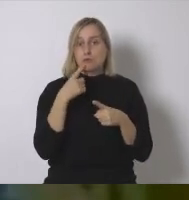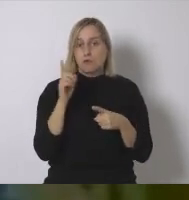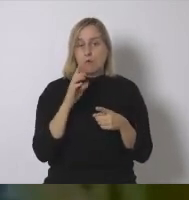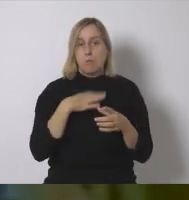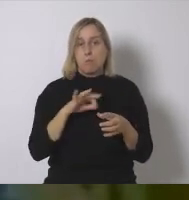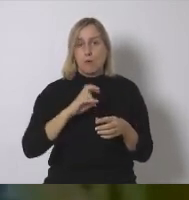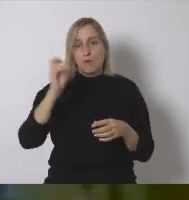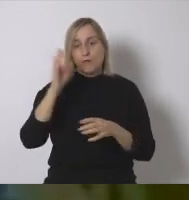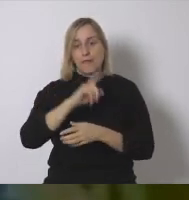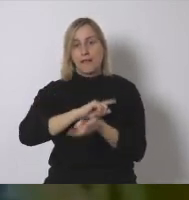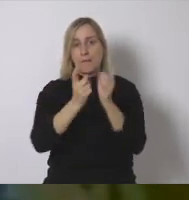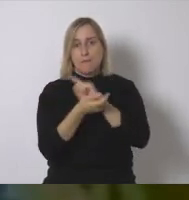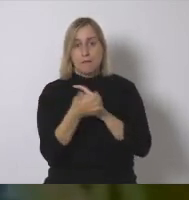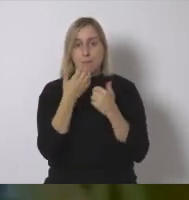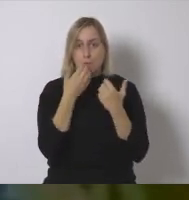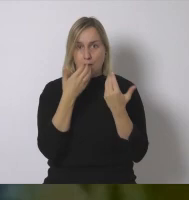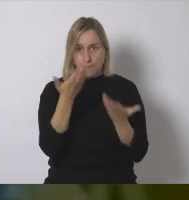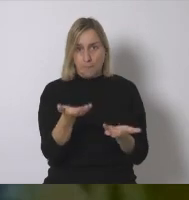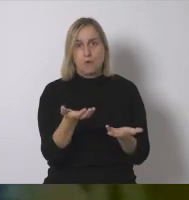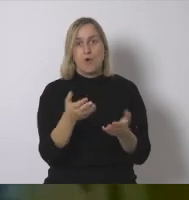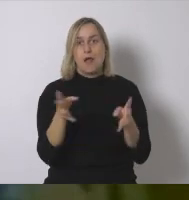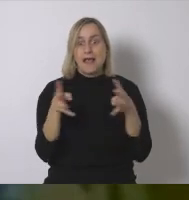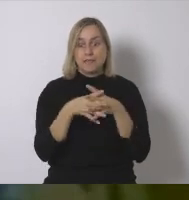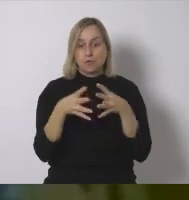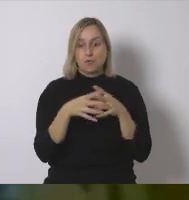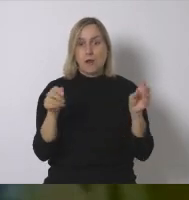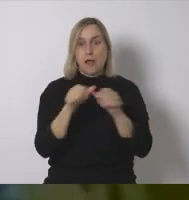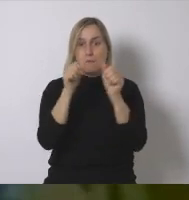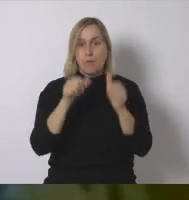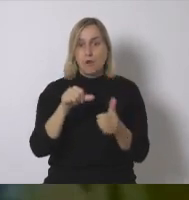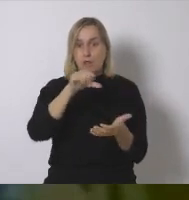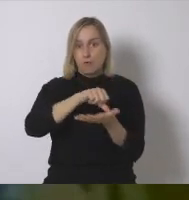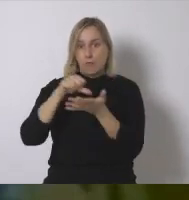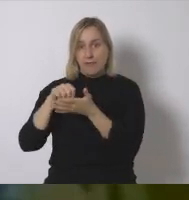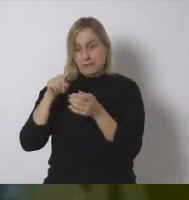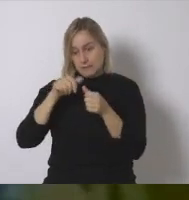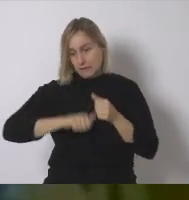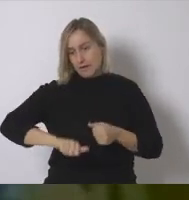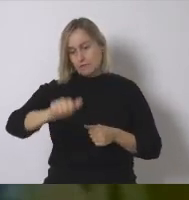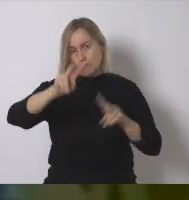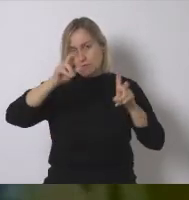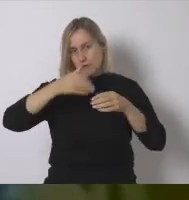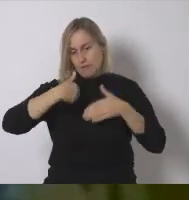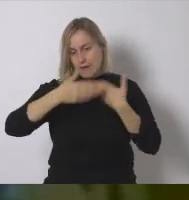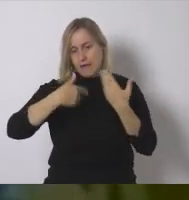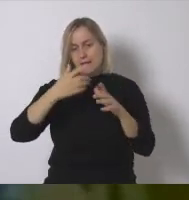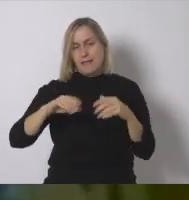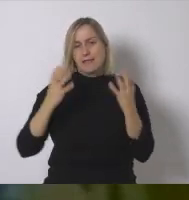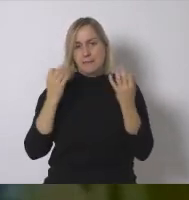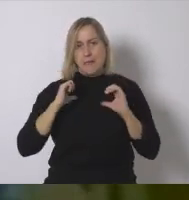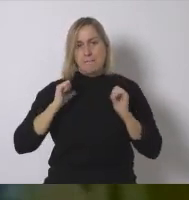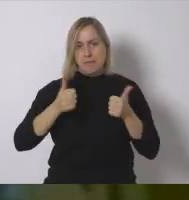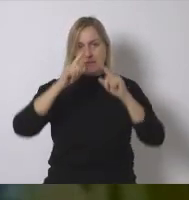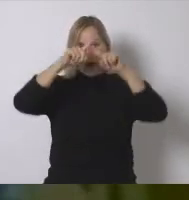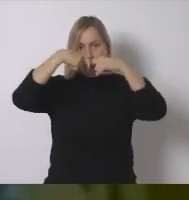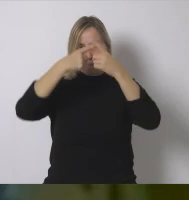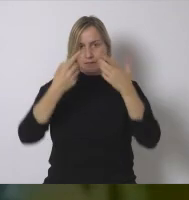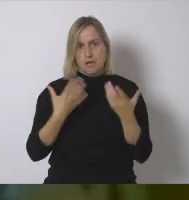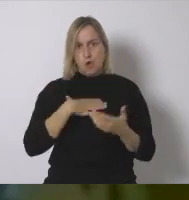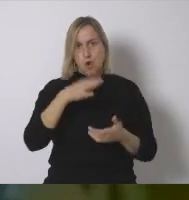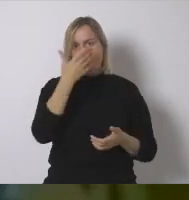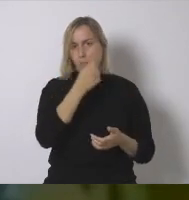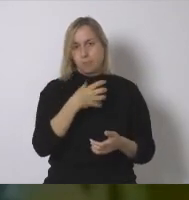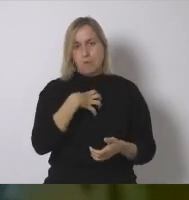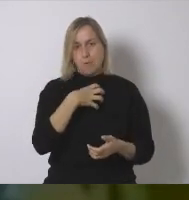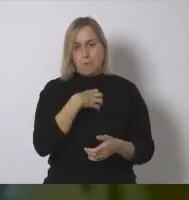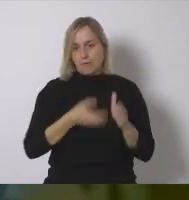geotérmica otra posibilidad es la de cambiar la estructura y el modelo de las ciudades este es otro tema en el que